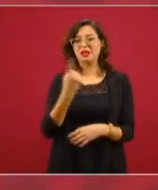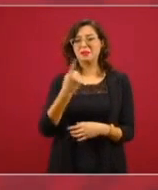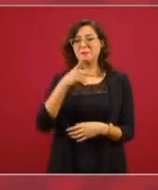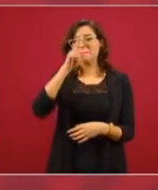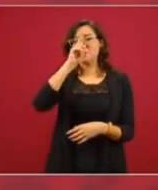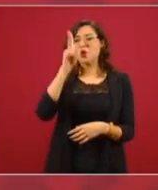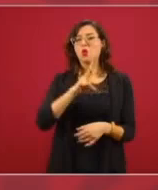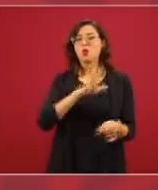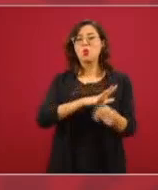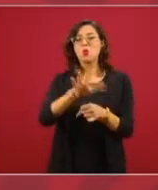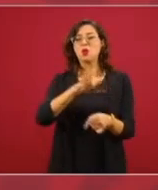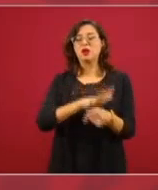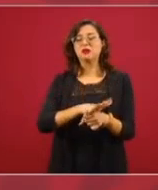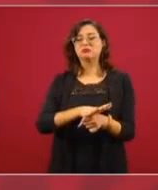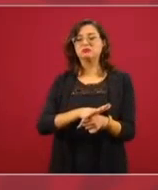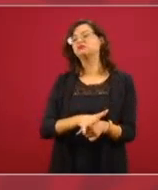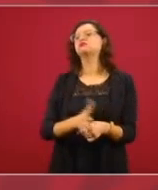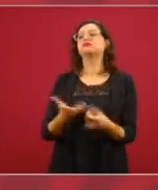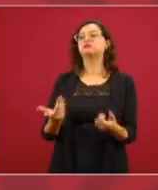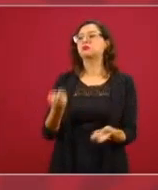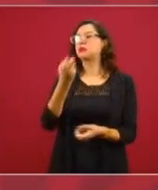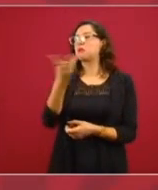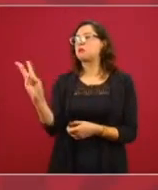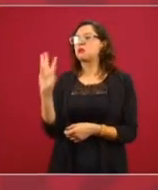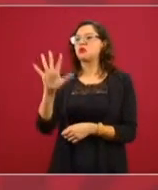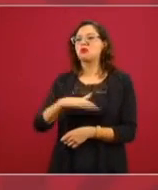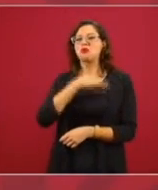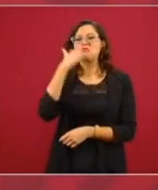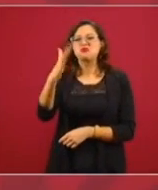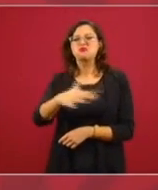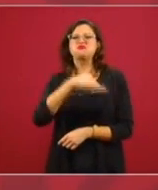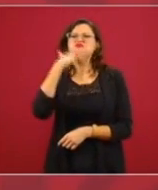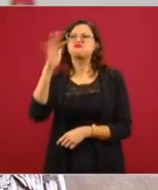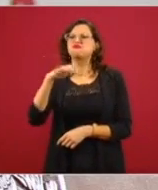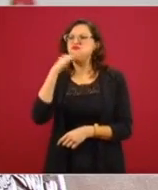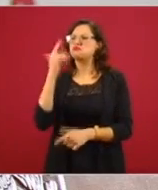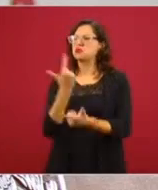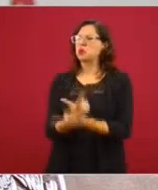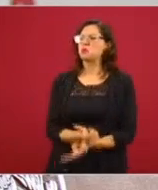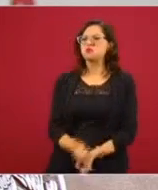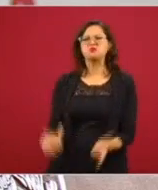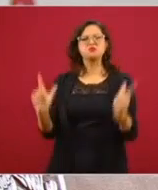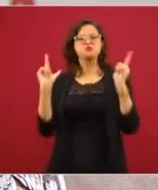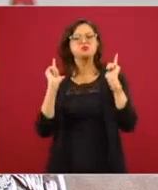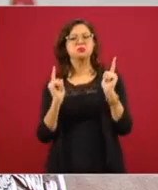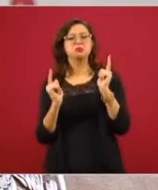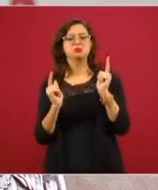y los responsables ni siquiera perdían su respetabilidad.